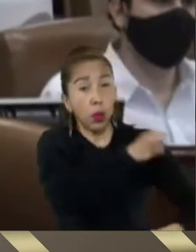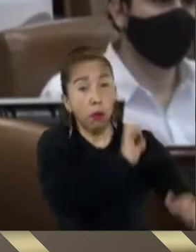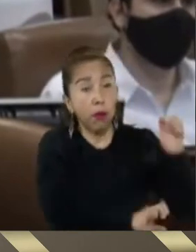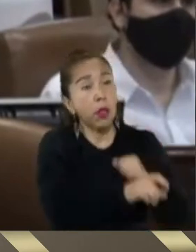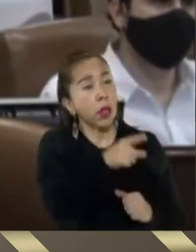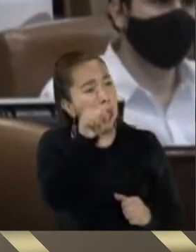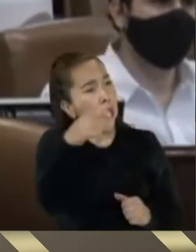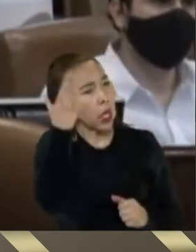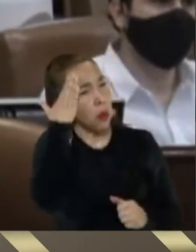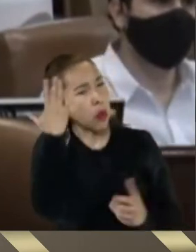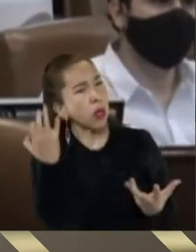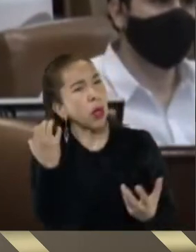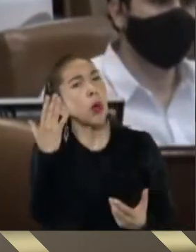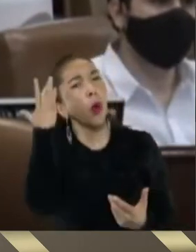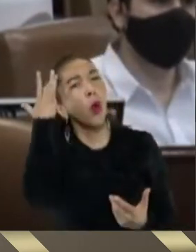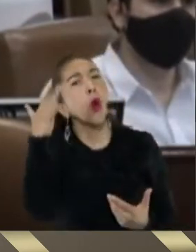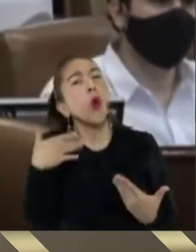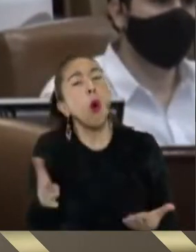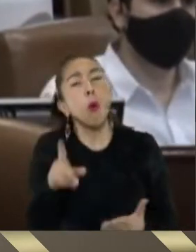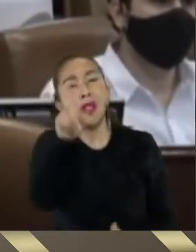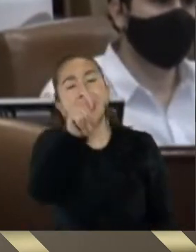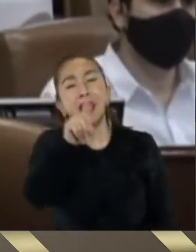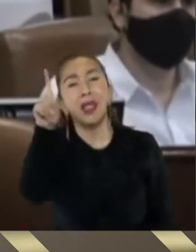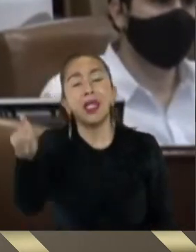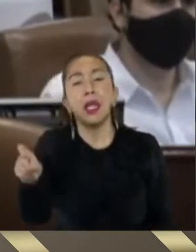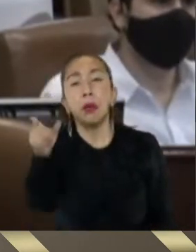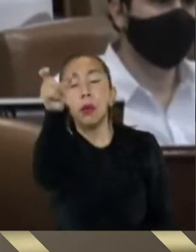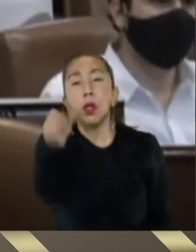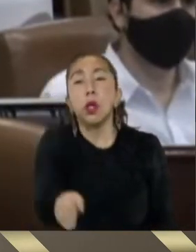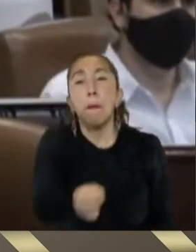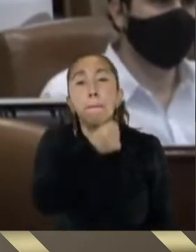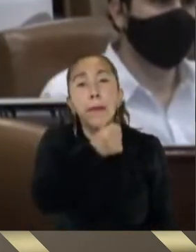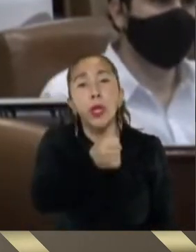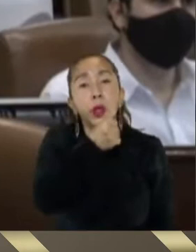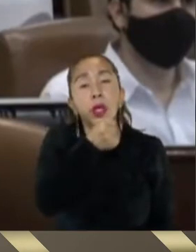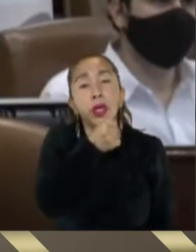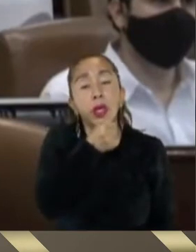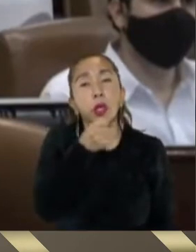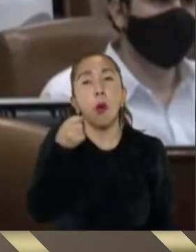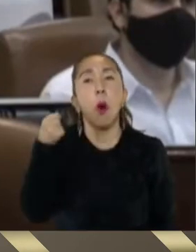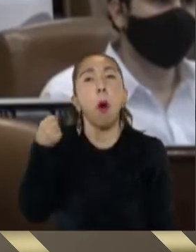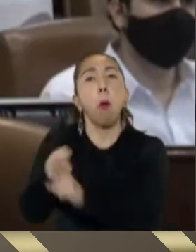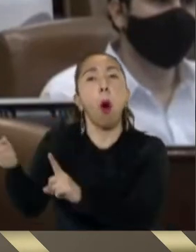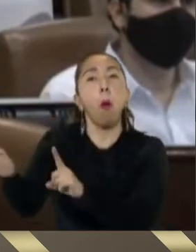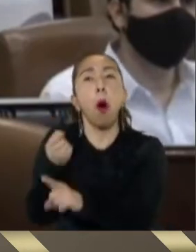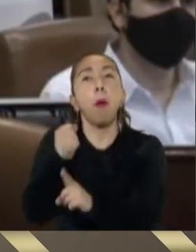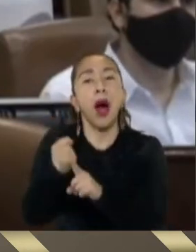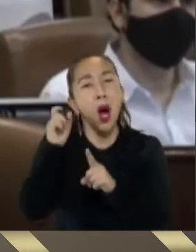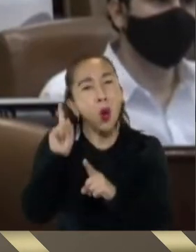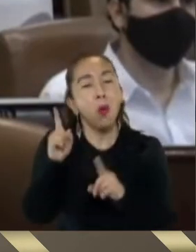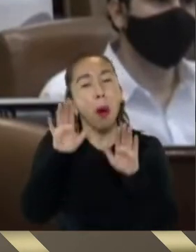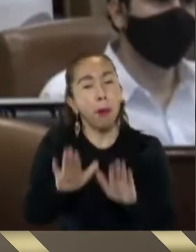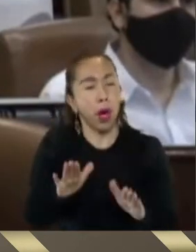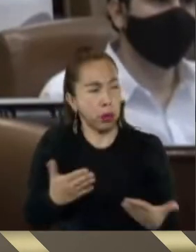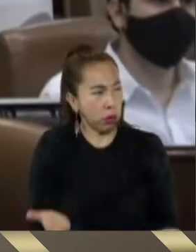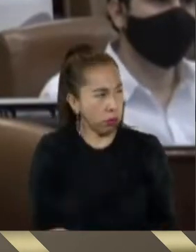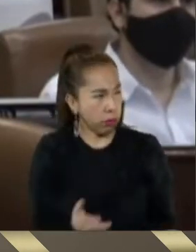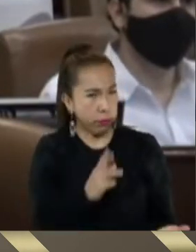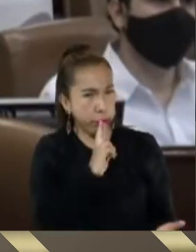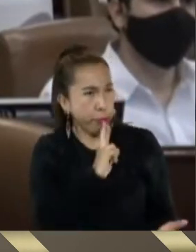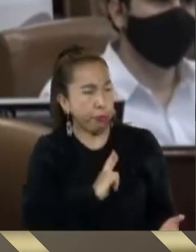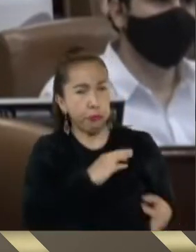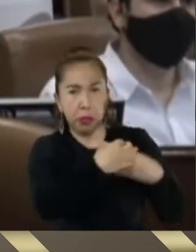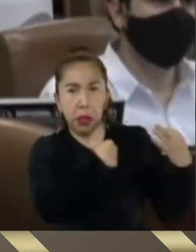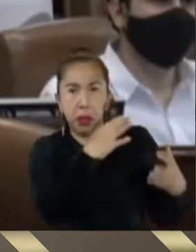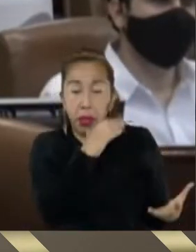golpeados en medio del paro no tampoco valió una explicación entonces yo le digo a todos los colombianos miren yo sinceramente